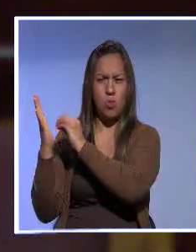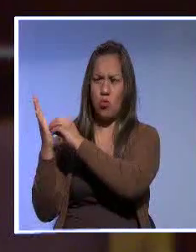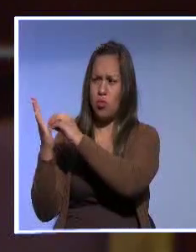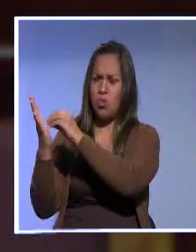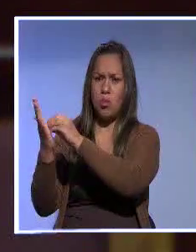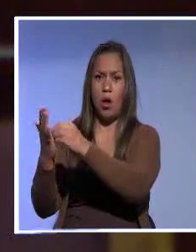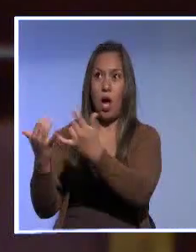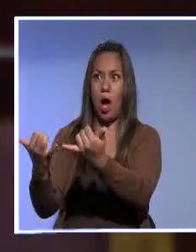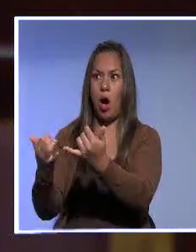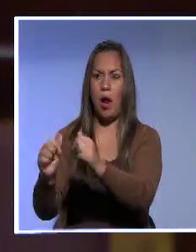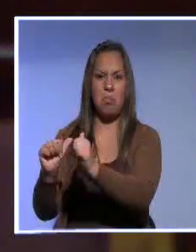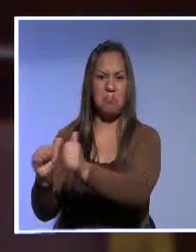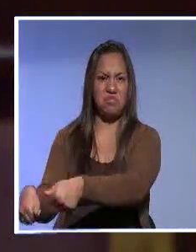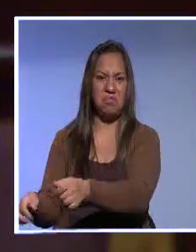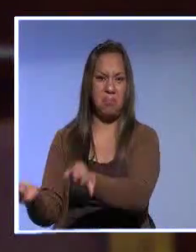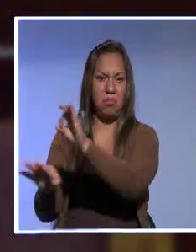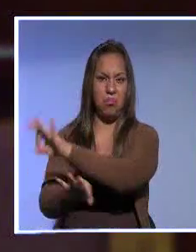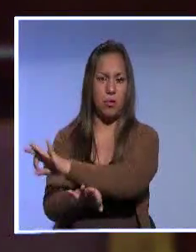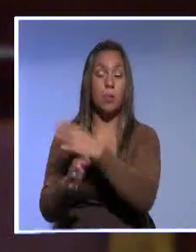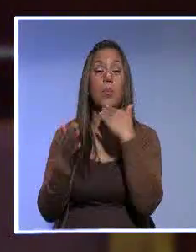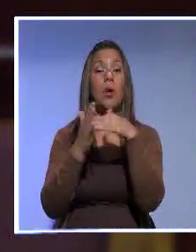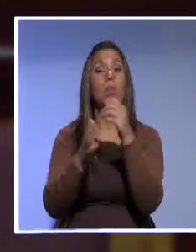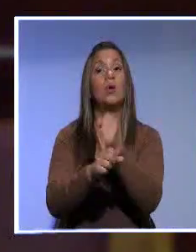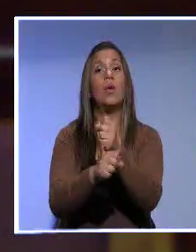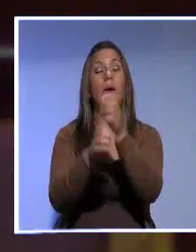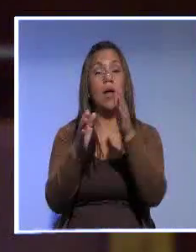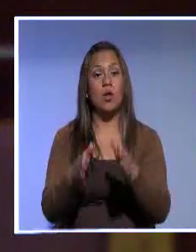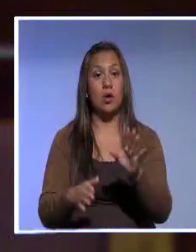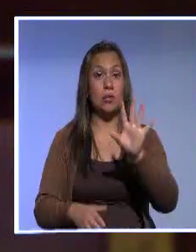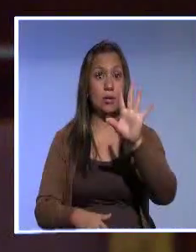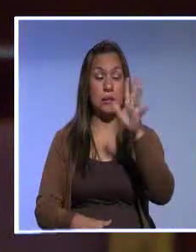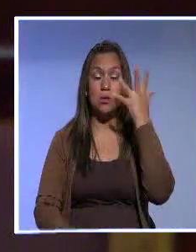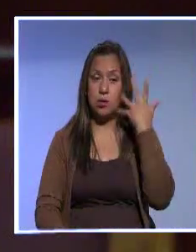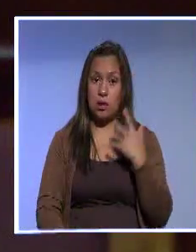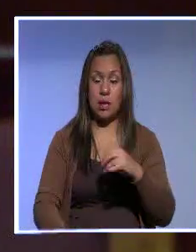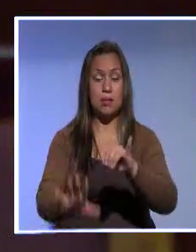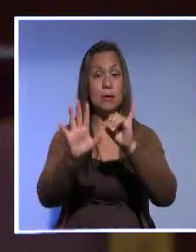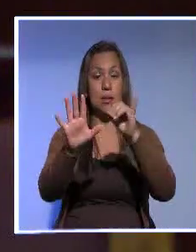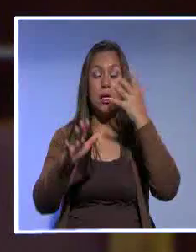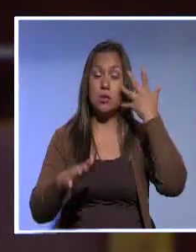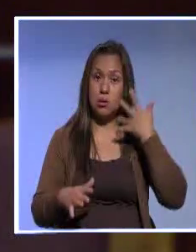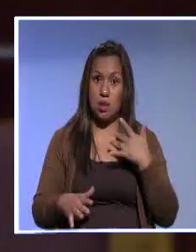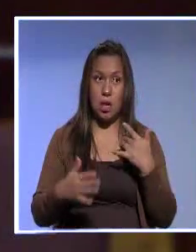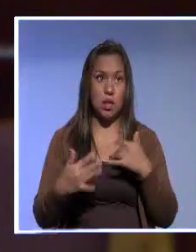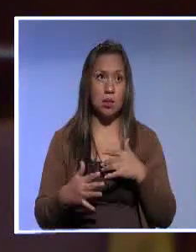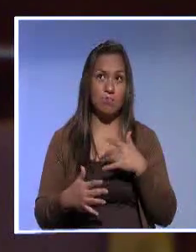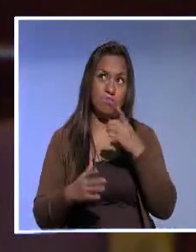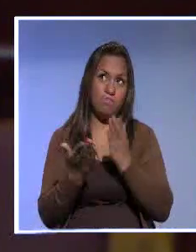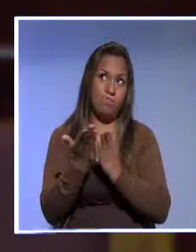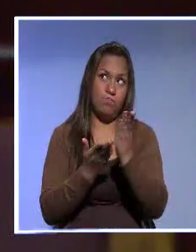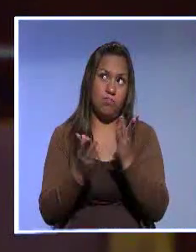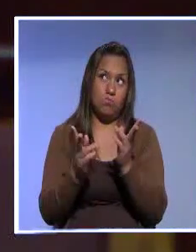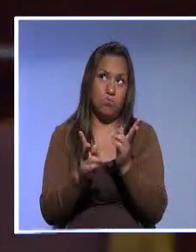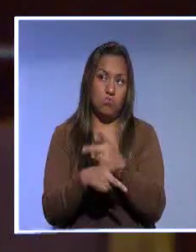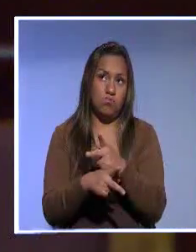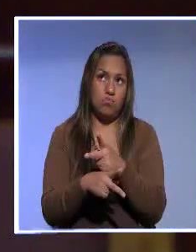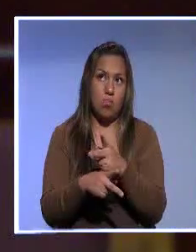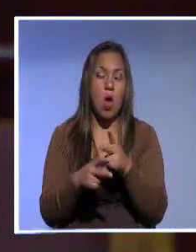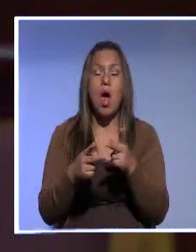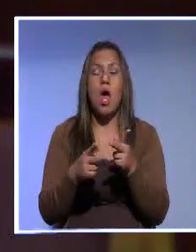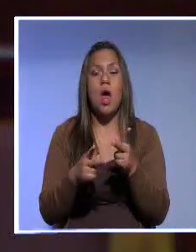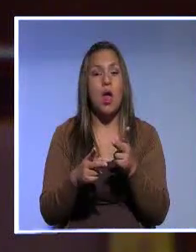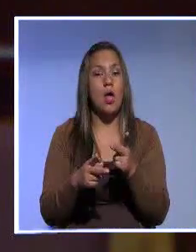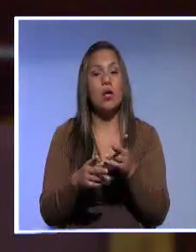ejemplo, los trabajadores que en el quinto día, en el sexto día, los empleados públicos, por ejemplo, renuncien o sean despedidos de sus cargos,